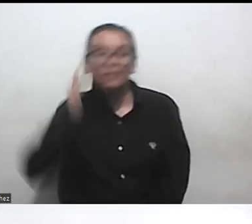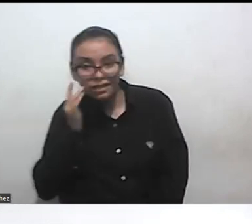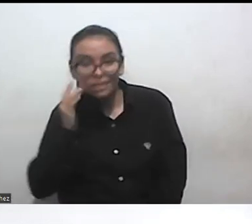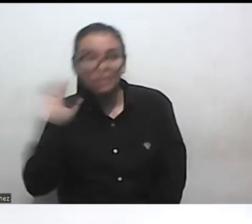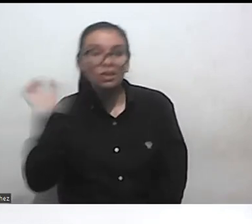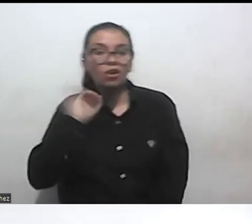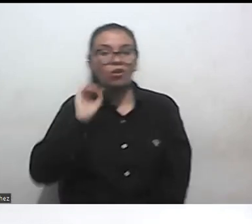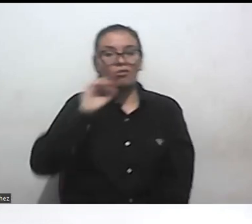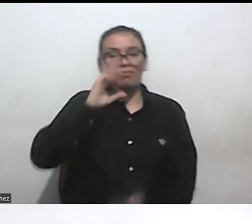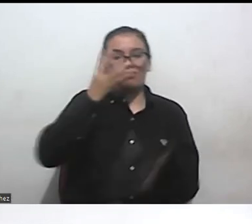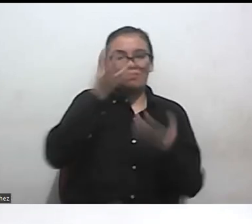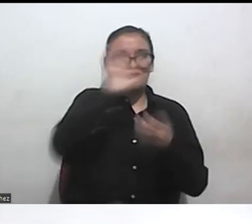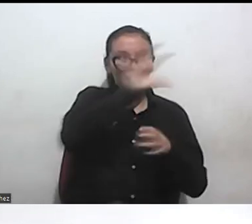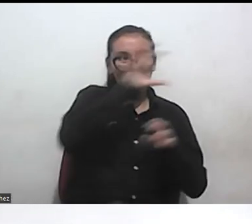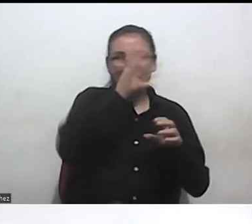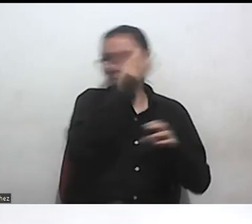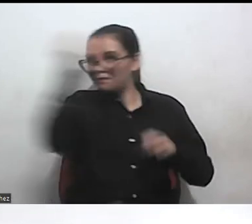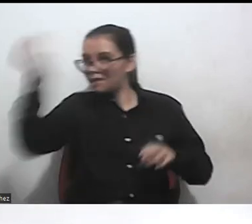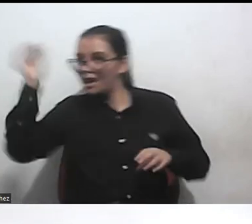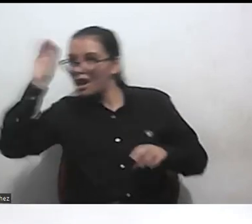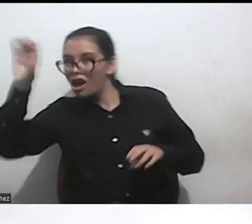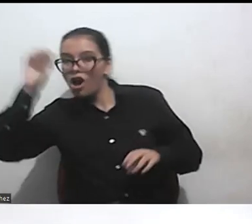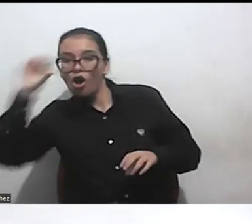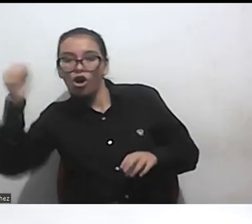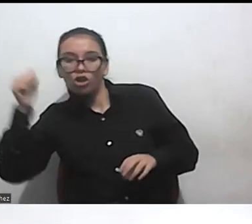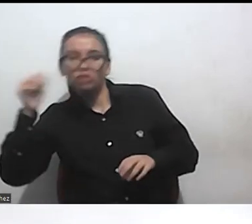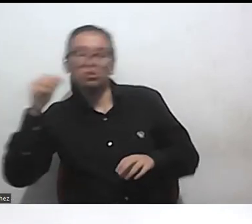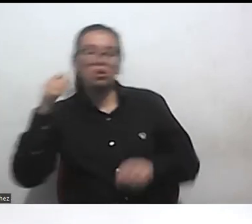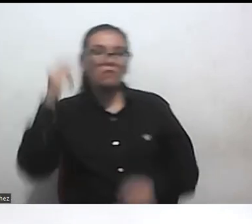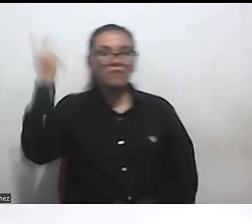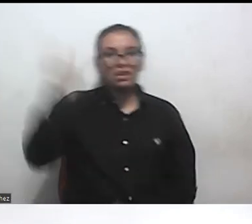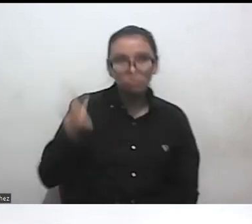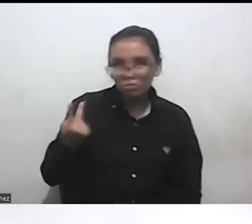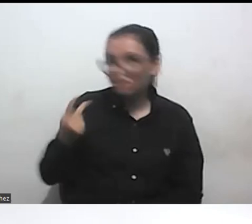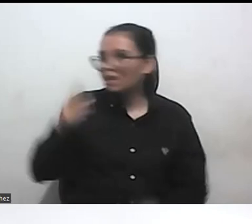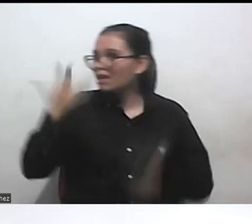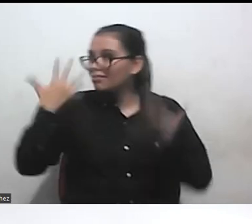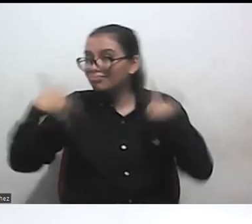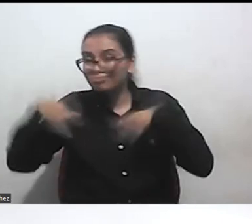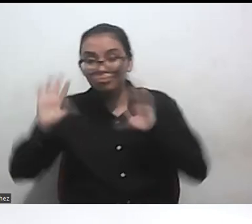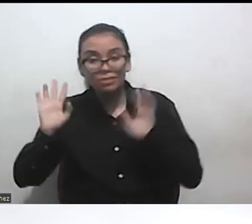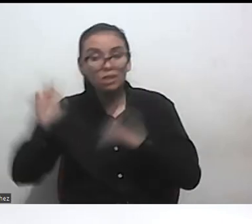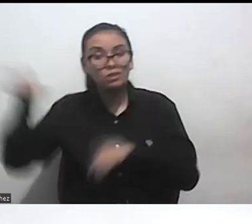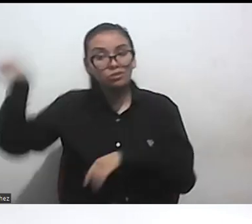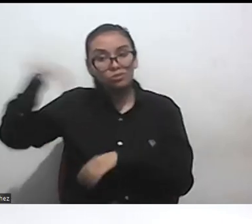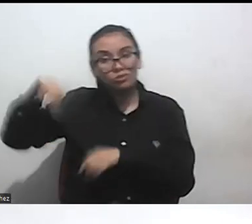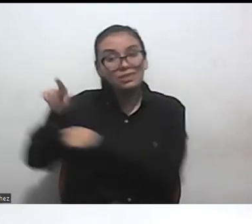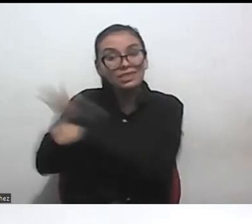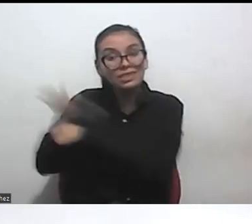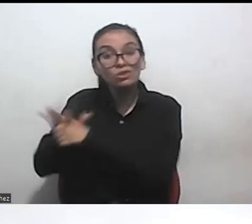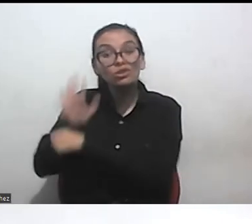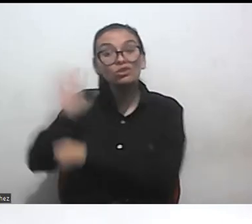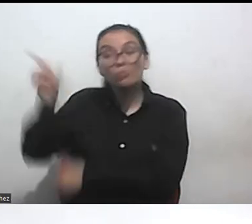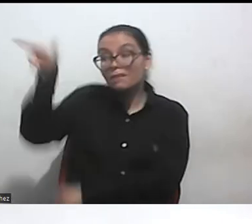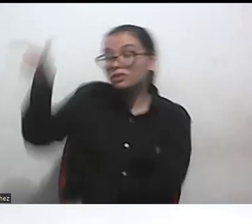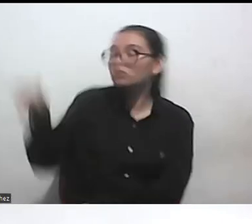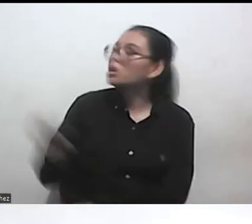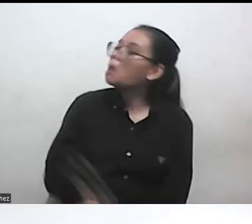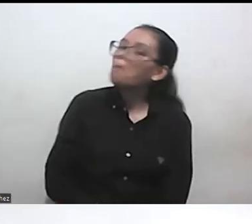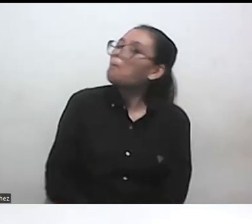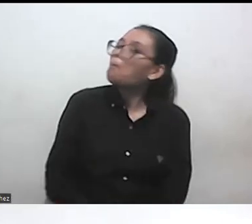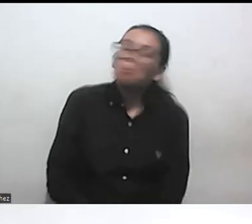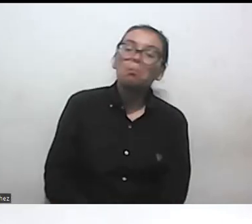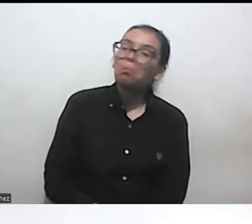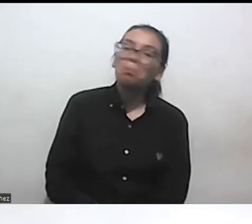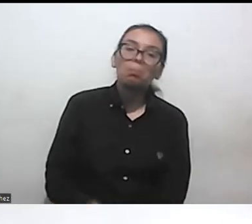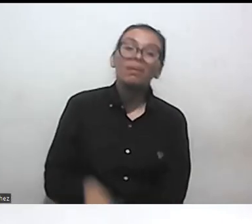etcétera o sea todas esas vertientes creo que quizás no las pensamos y a veces en los movimientos en los activismos